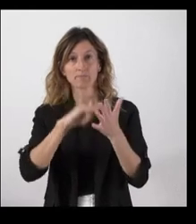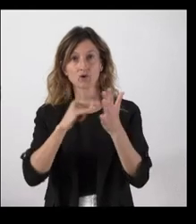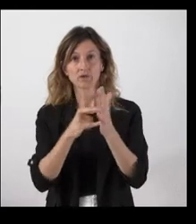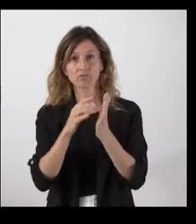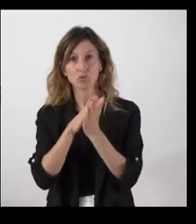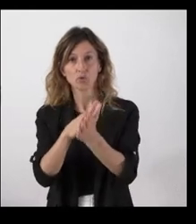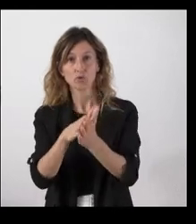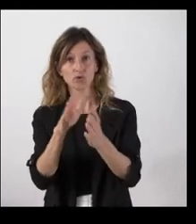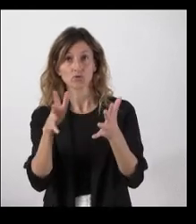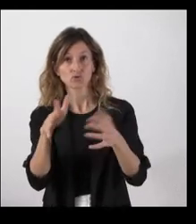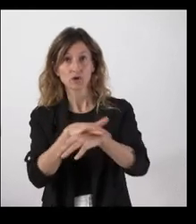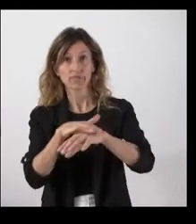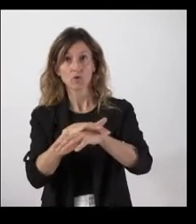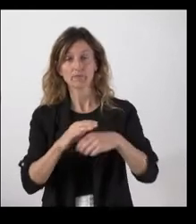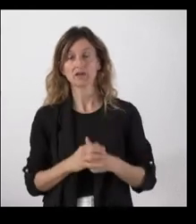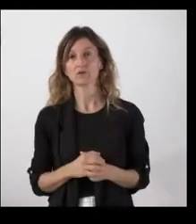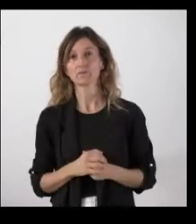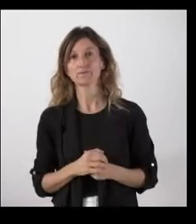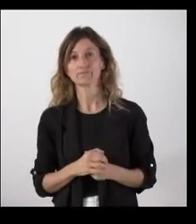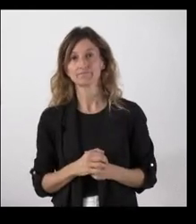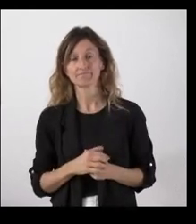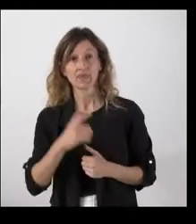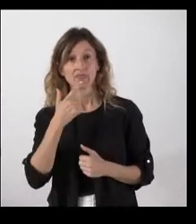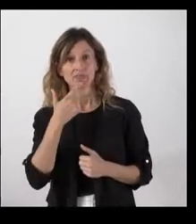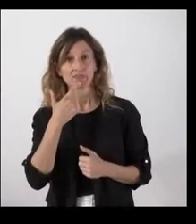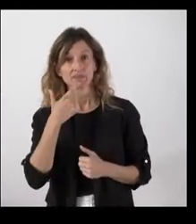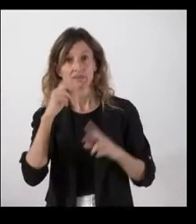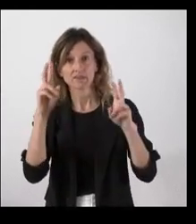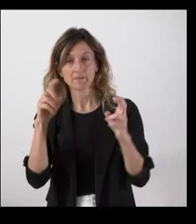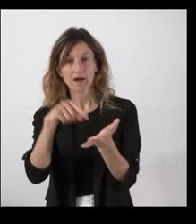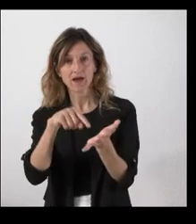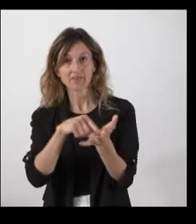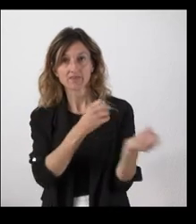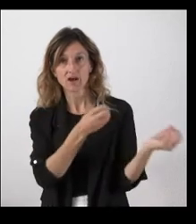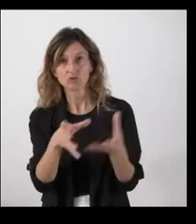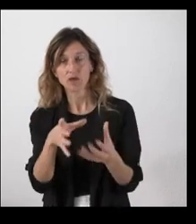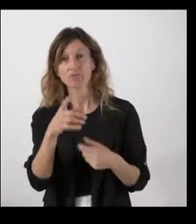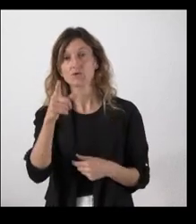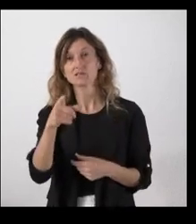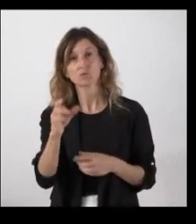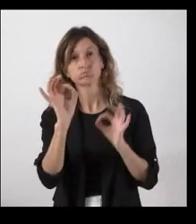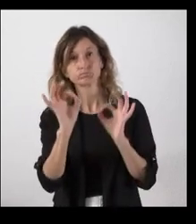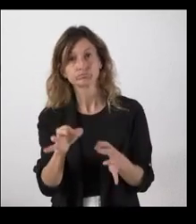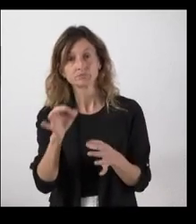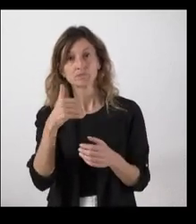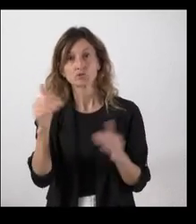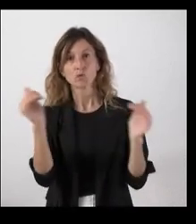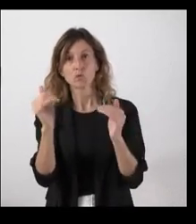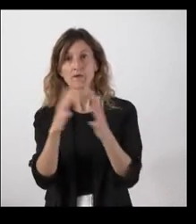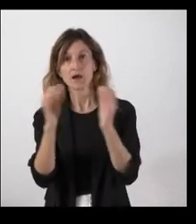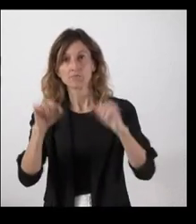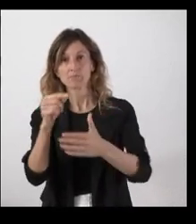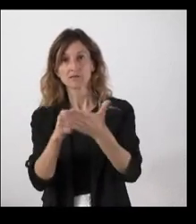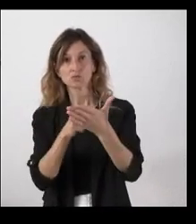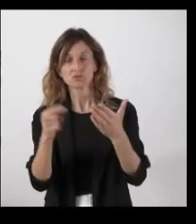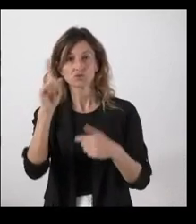Consejo de Gobierno. Al parecer, tenían fuentes de Hacienda, entonces, le quería preguntar a usted si esto va a ser así, si el próximo jueves se va aprobar el presupuesto